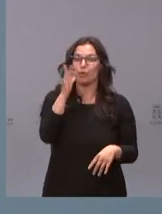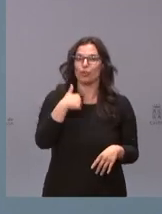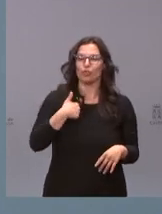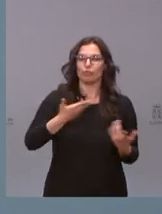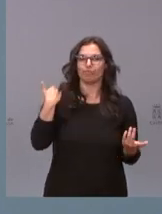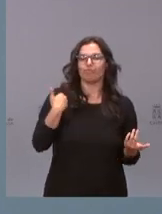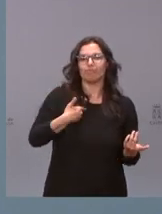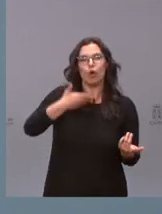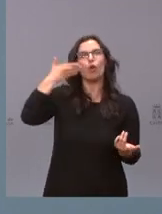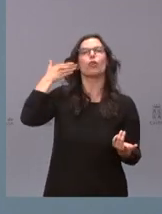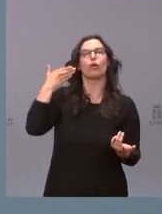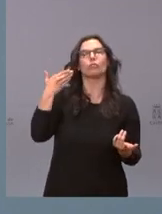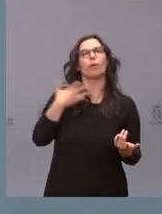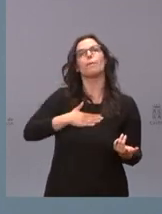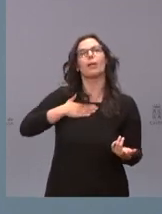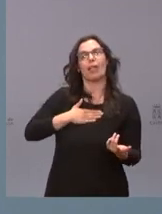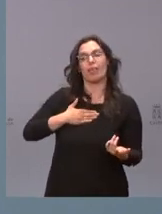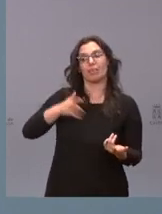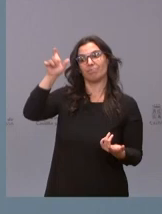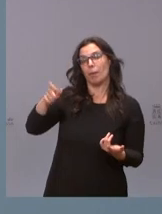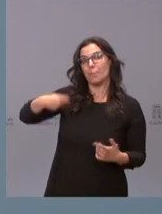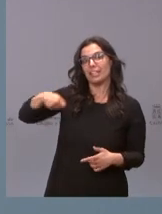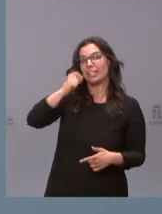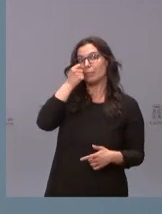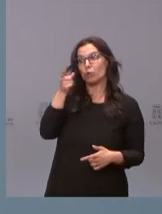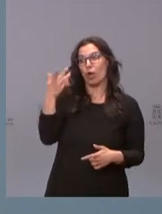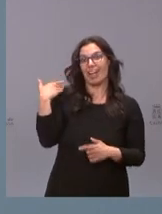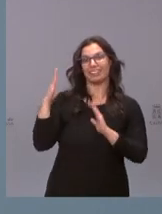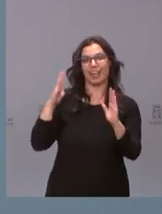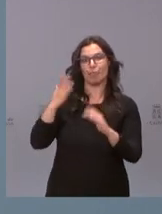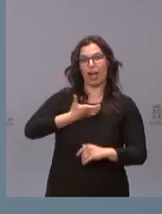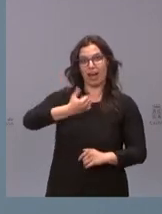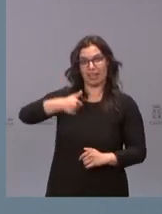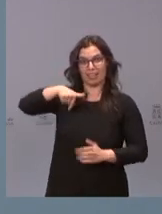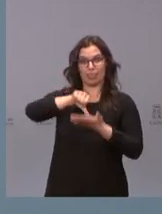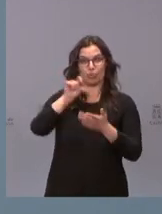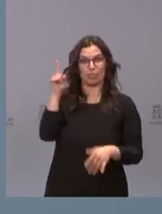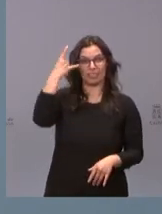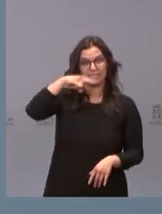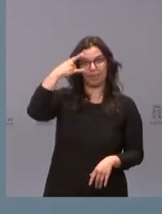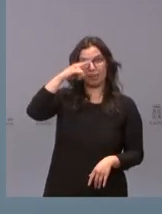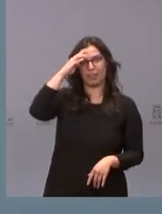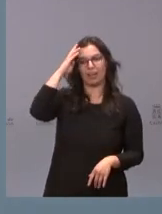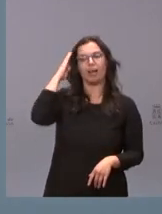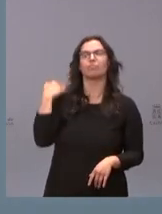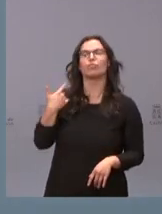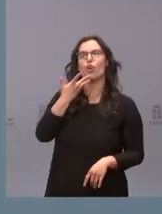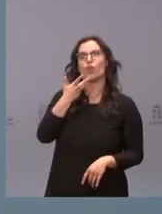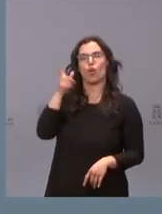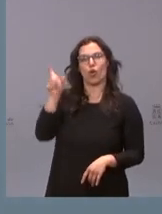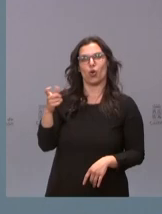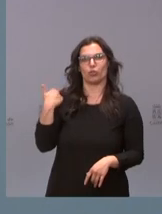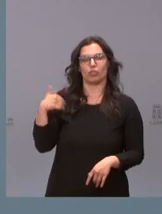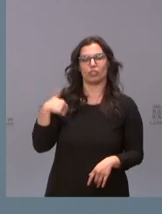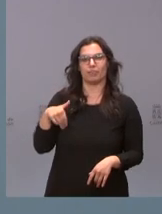de conocer al presidente Mañueco cuando era alcalde de esta ciudad. Y me propuso participar